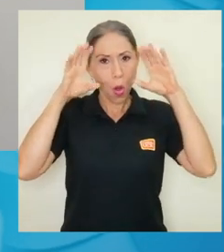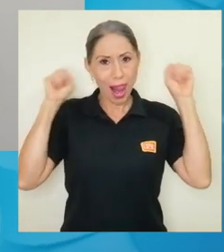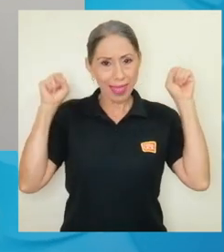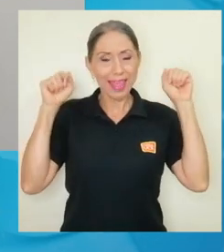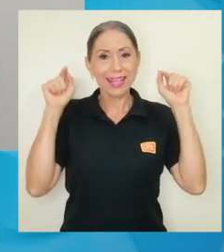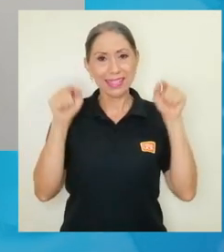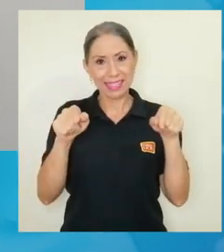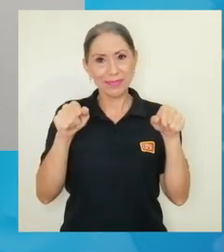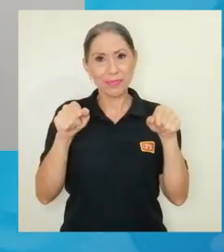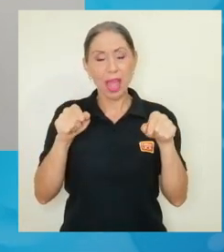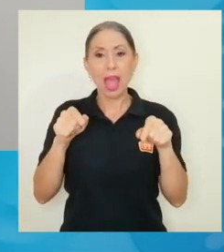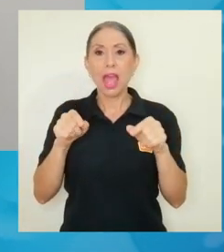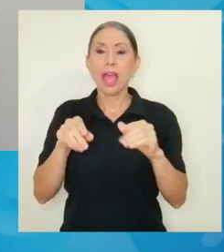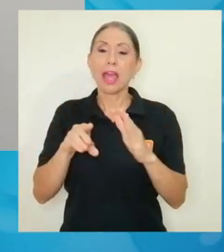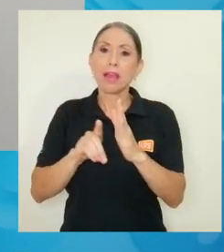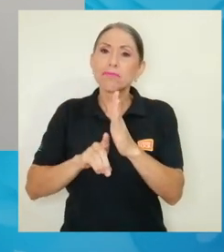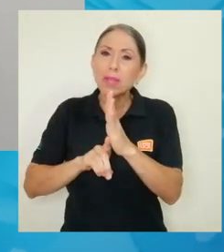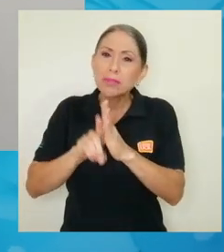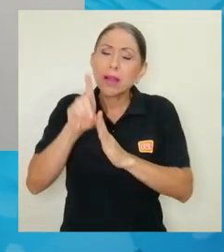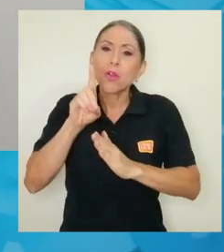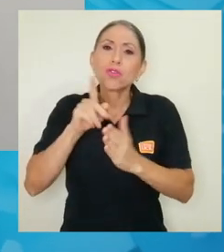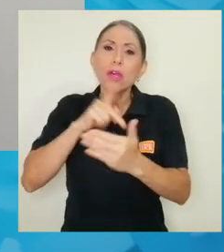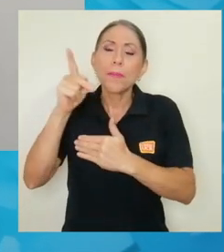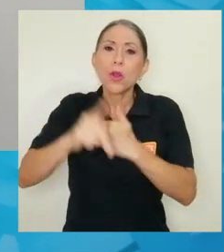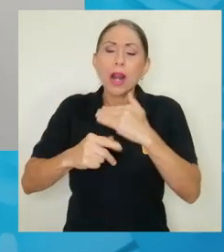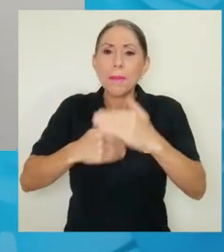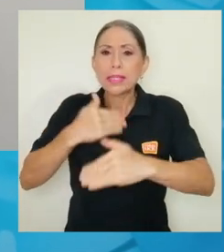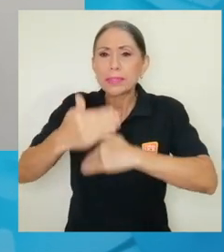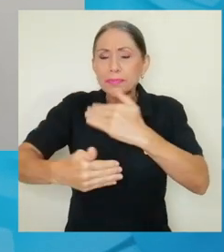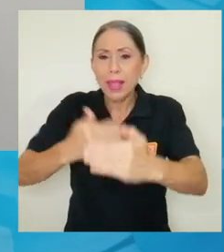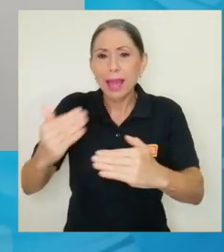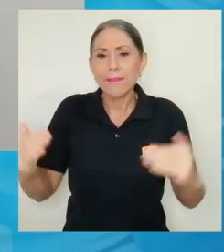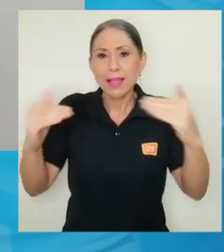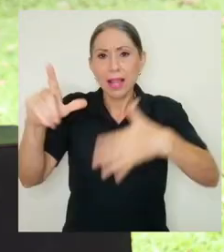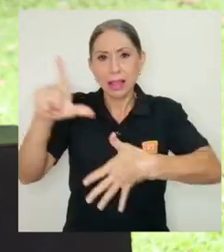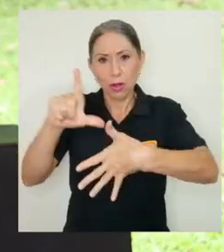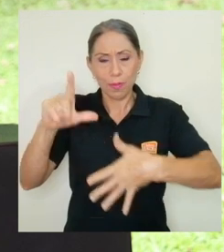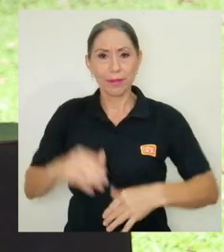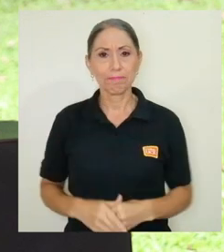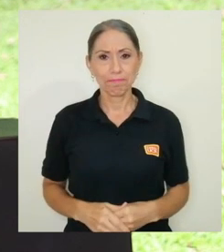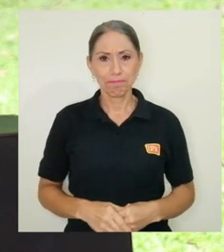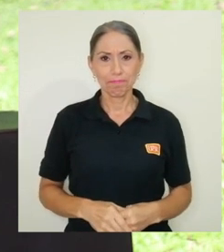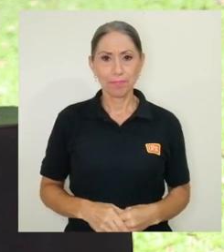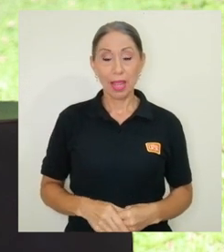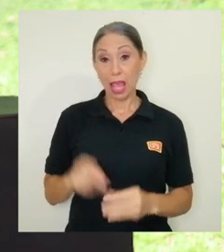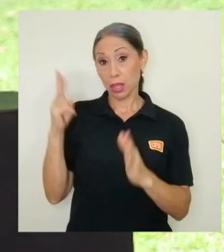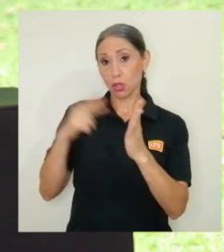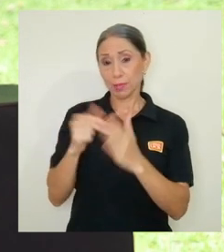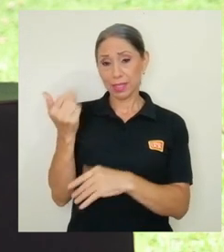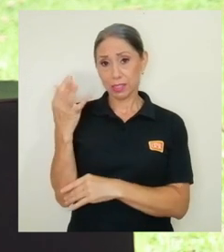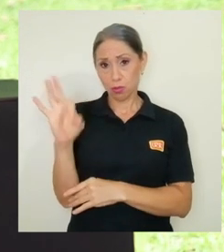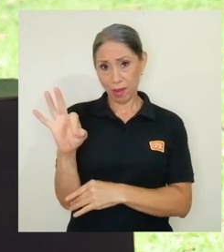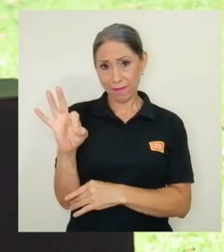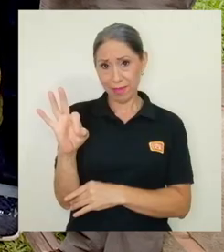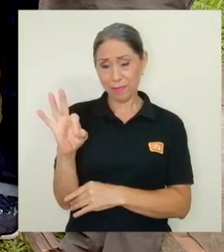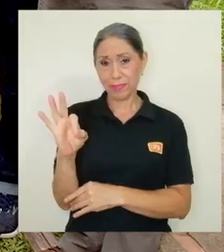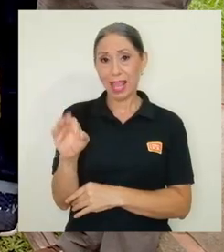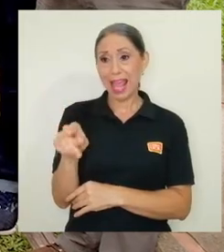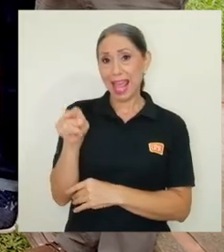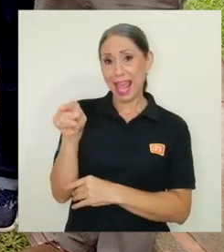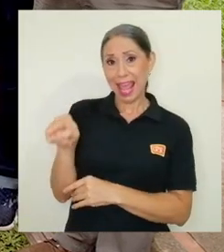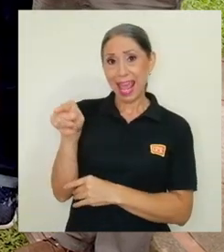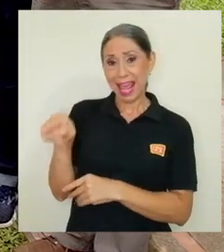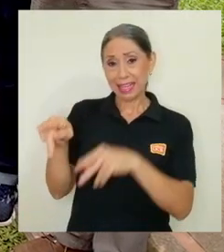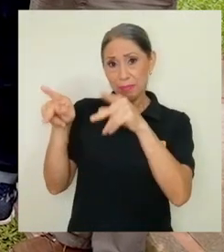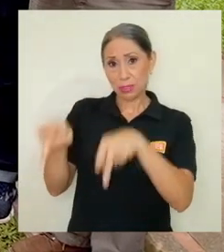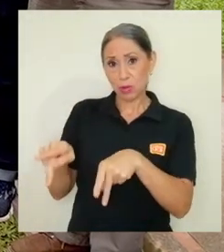dando desarrollo de programas agroindustriales a nivel latinoamérica en 2019 ionacos